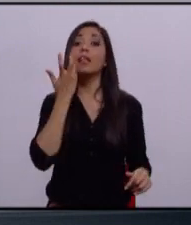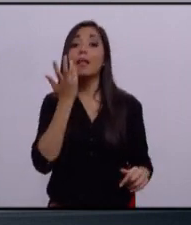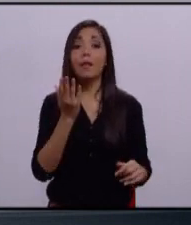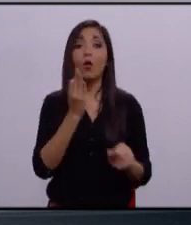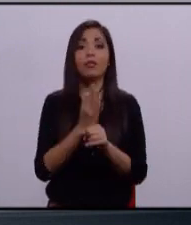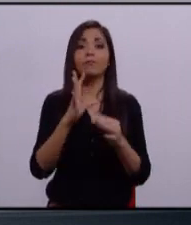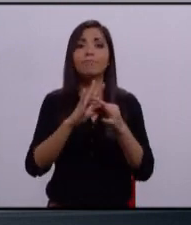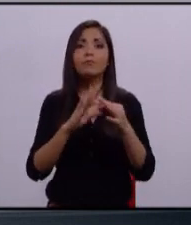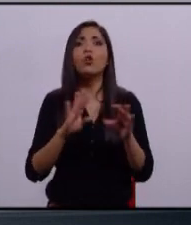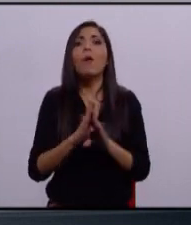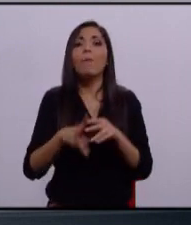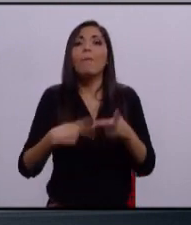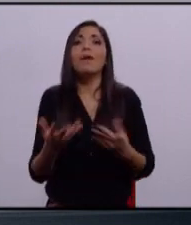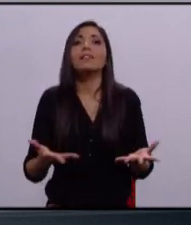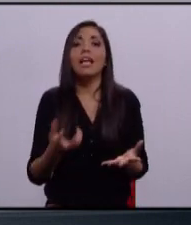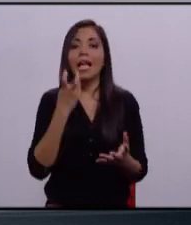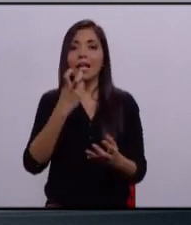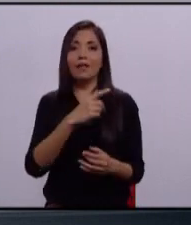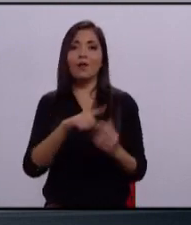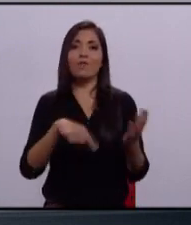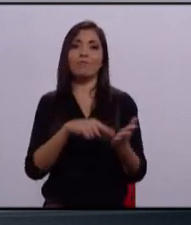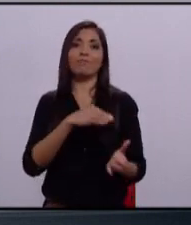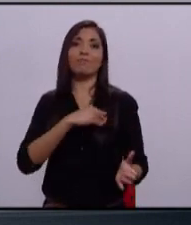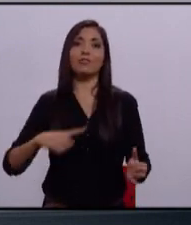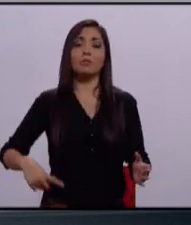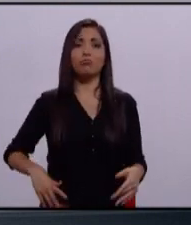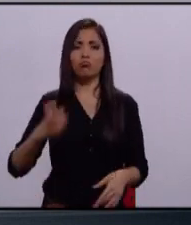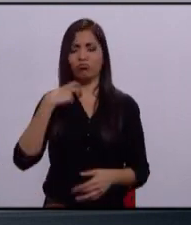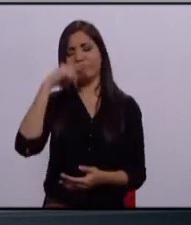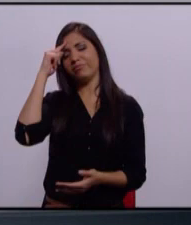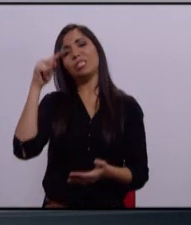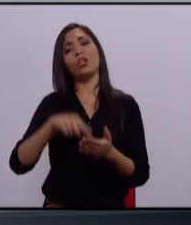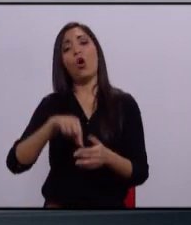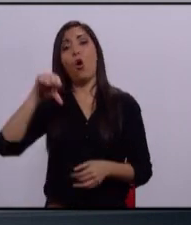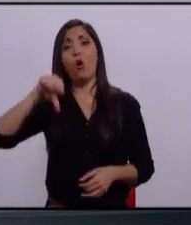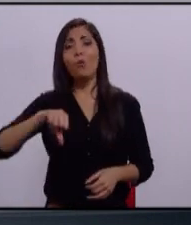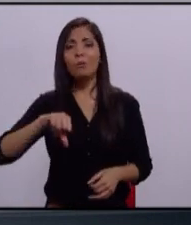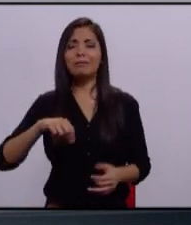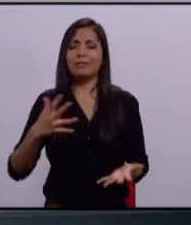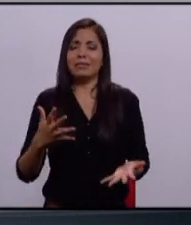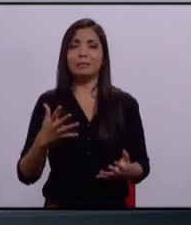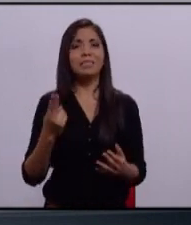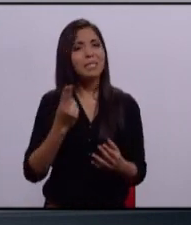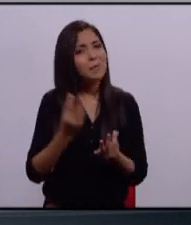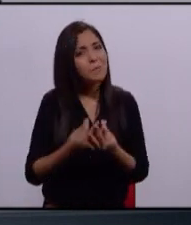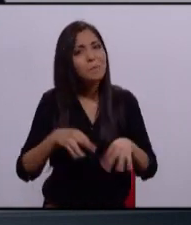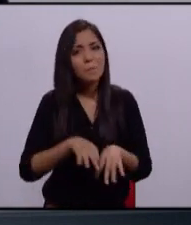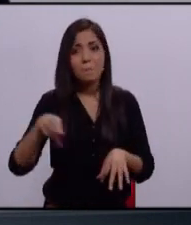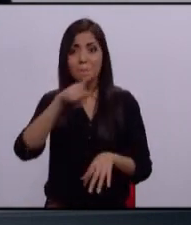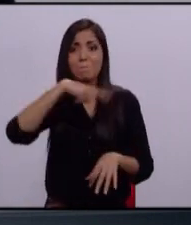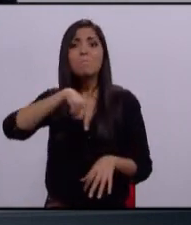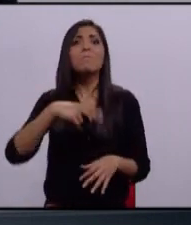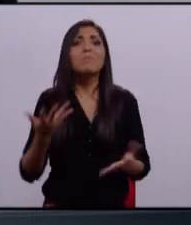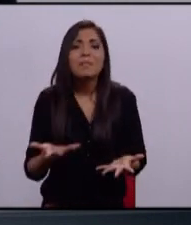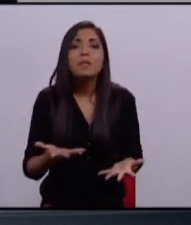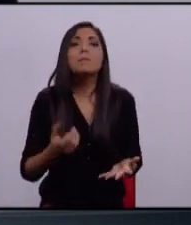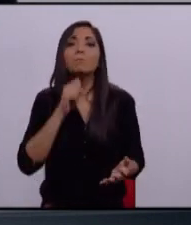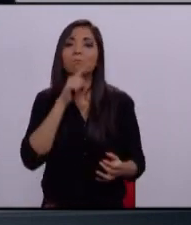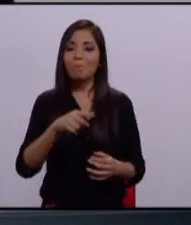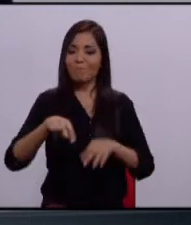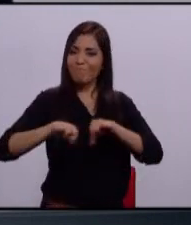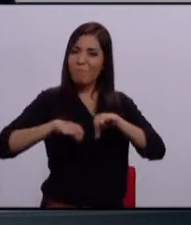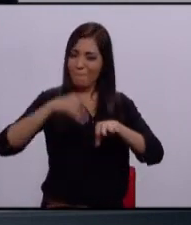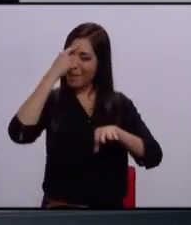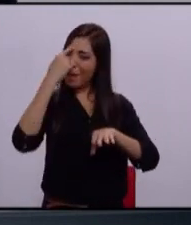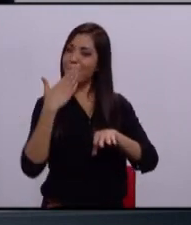qué hacer con este municipio. Yo creo que hoy, más que nunca, lo que debemos de hacer es trabajar por el